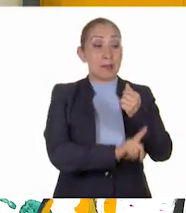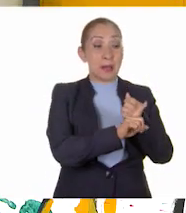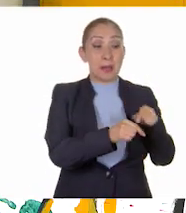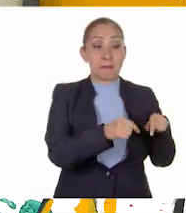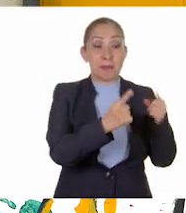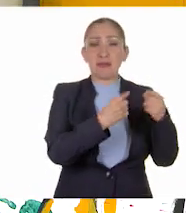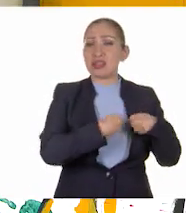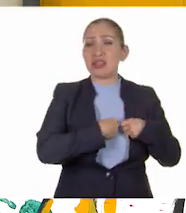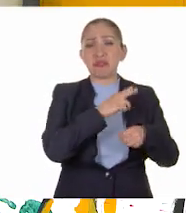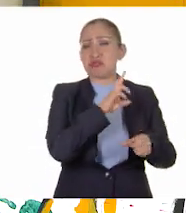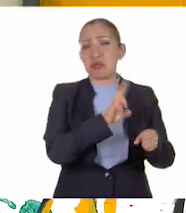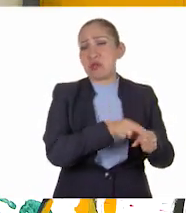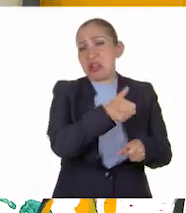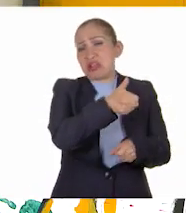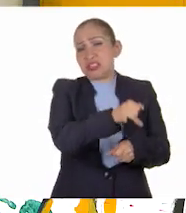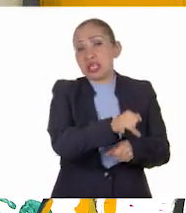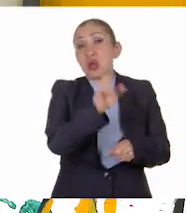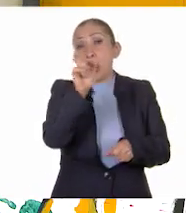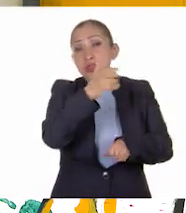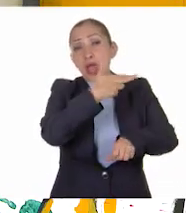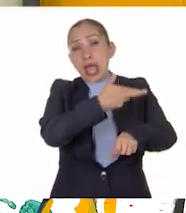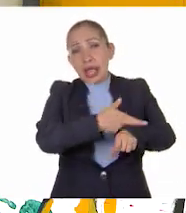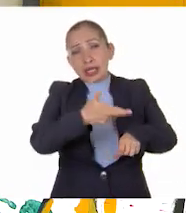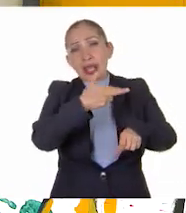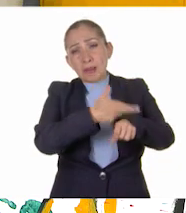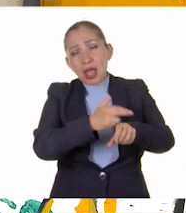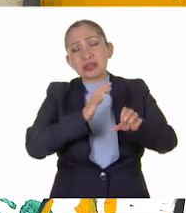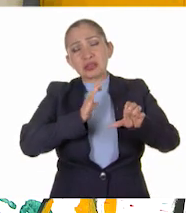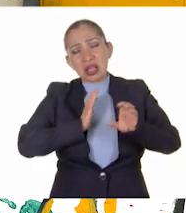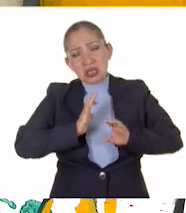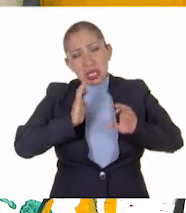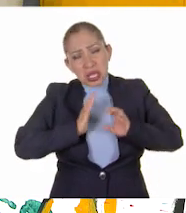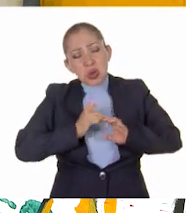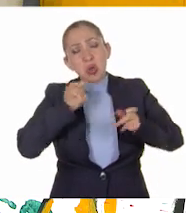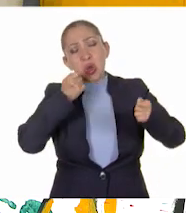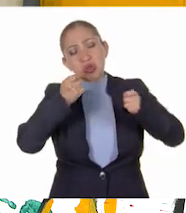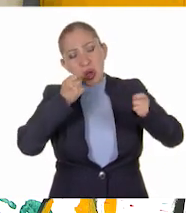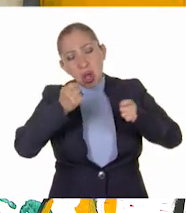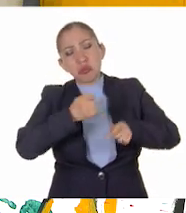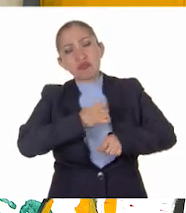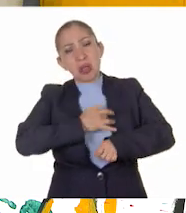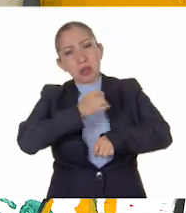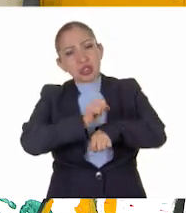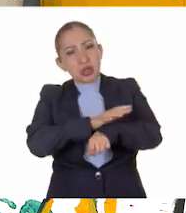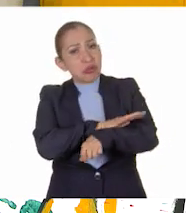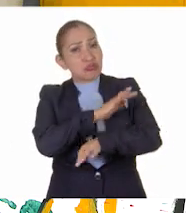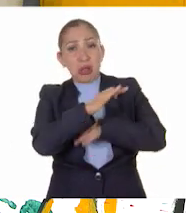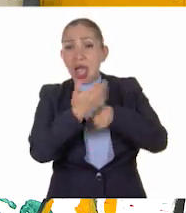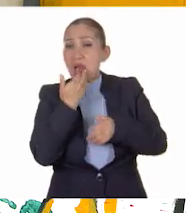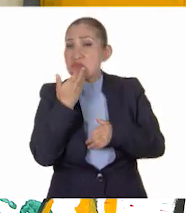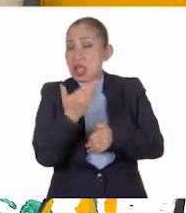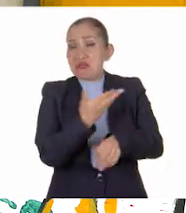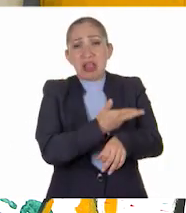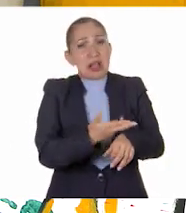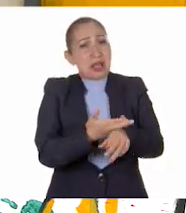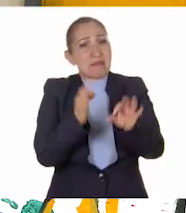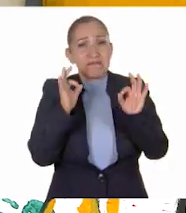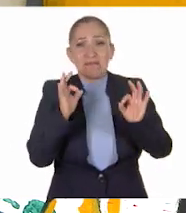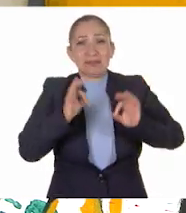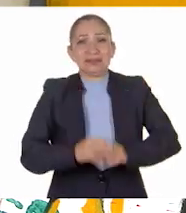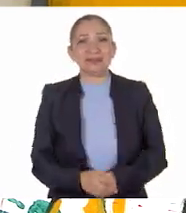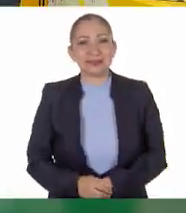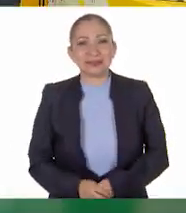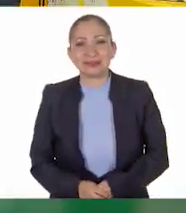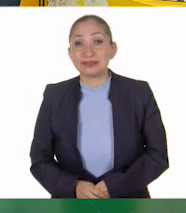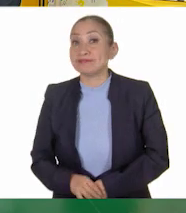son parte de la vida cotidiana y al resolverlos con creatividad y manejando nuestras emociones, pues todo se resuelve de mejor manera.